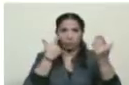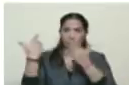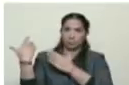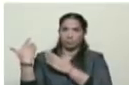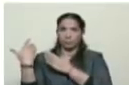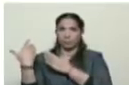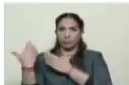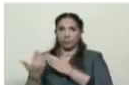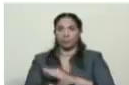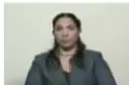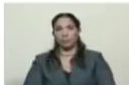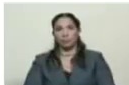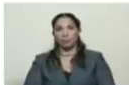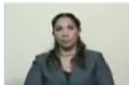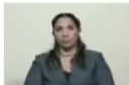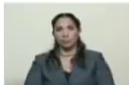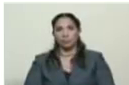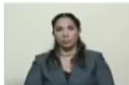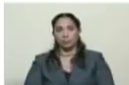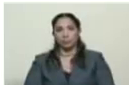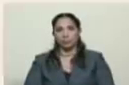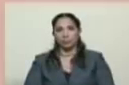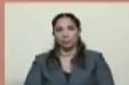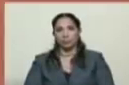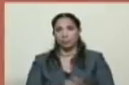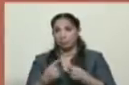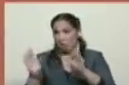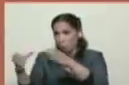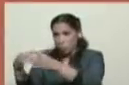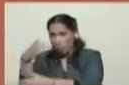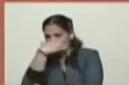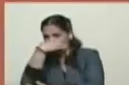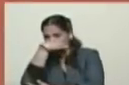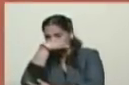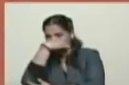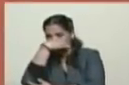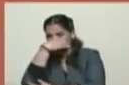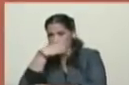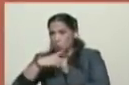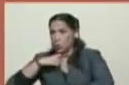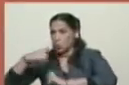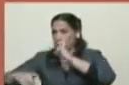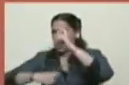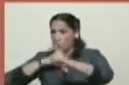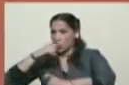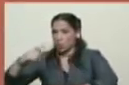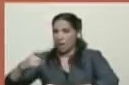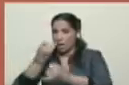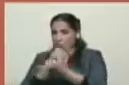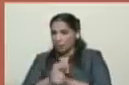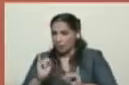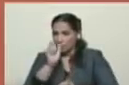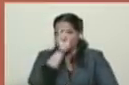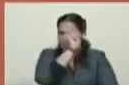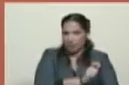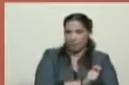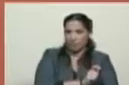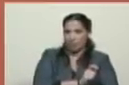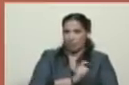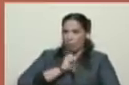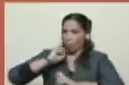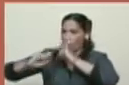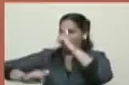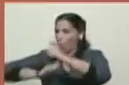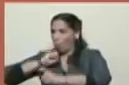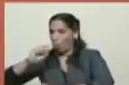completamente repotenciado. Pero los fascistas odian a los independentistas y odian